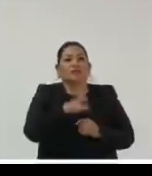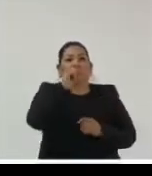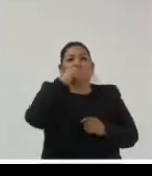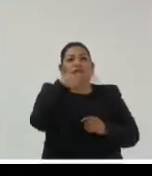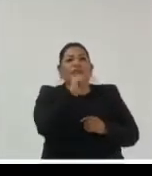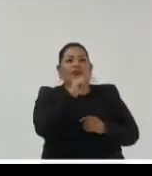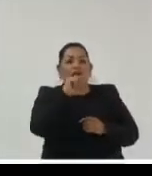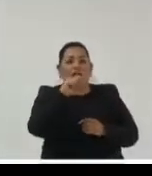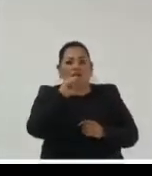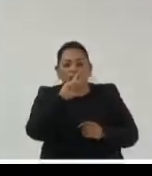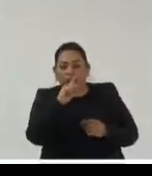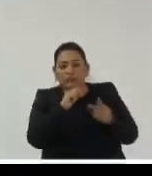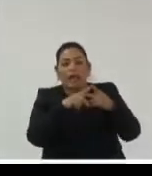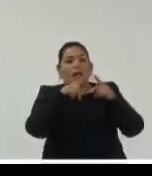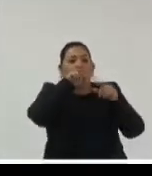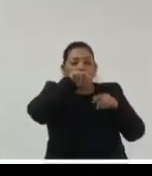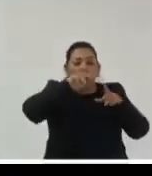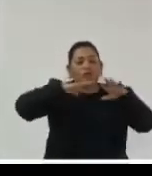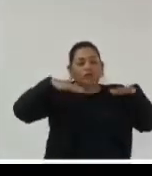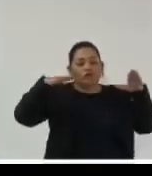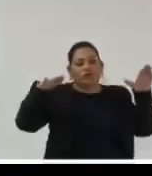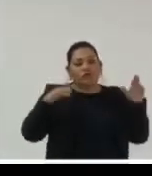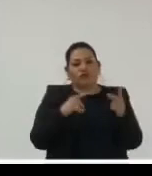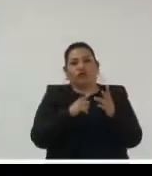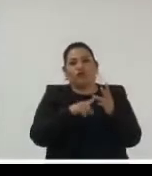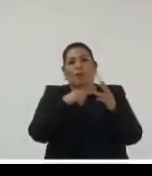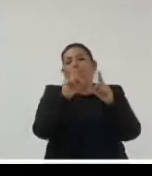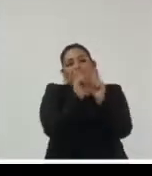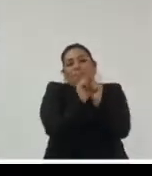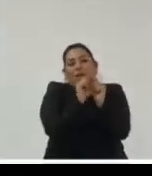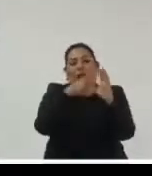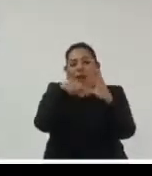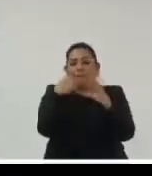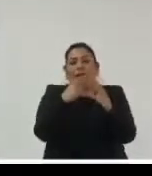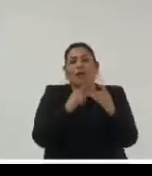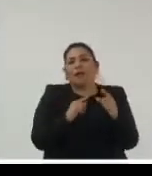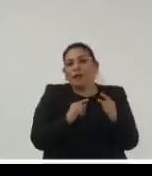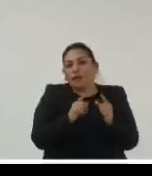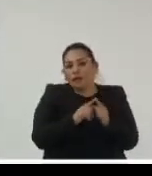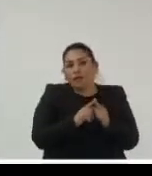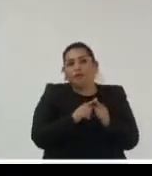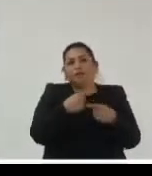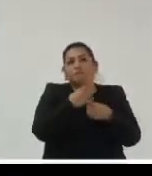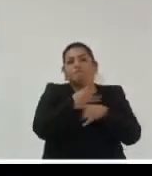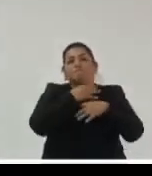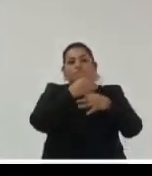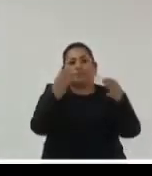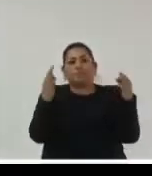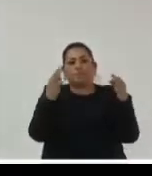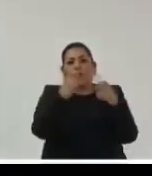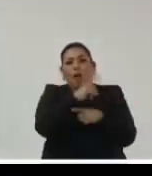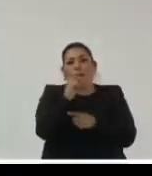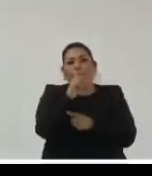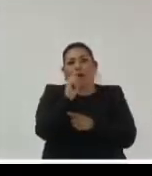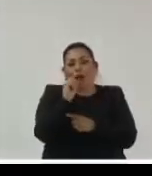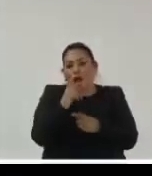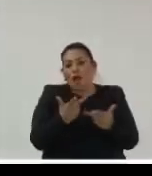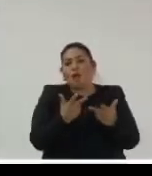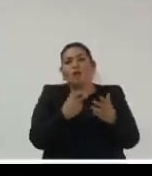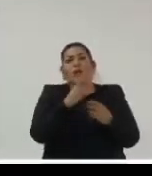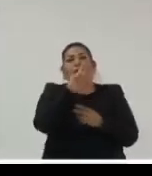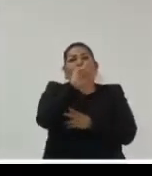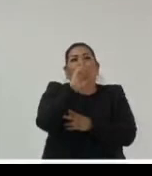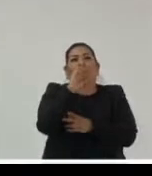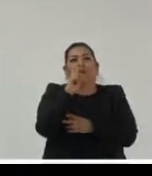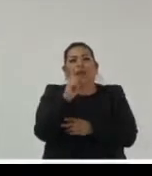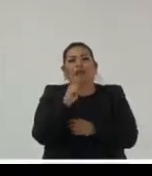número 12 twitter que es para micromensajes verdad distribuidos es el sitio 23 reddit el 29 que es un